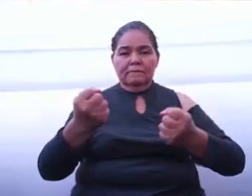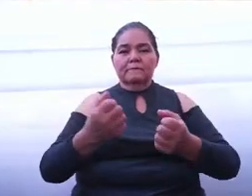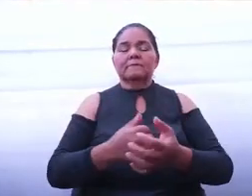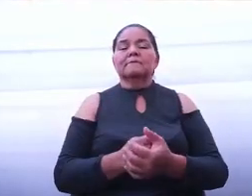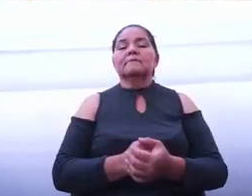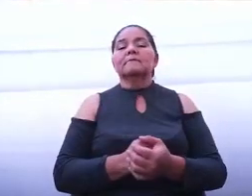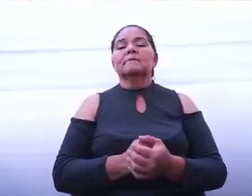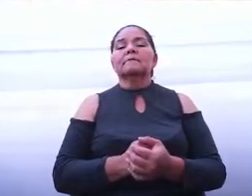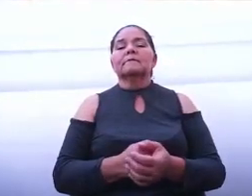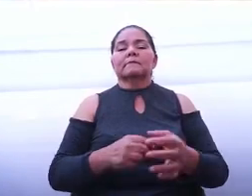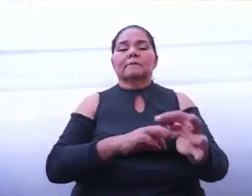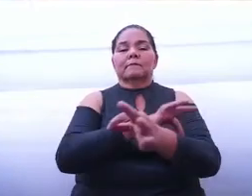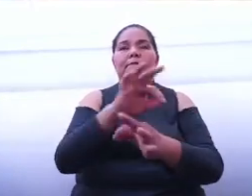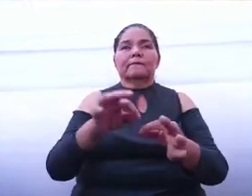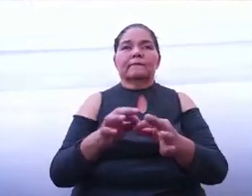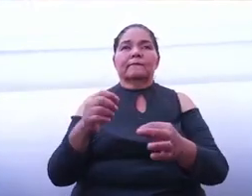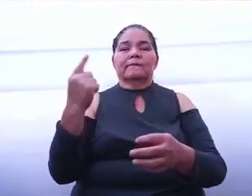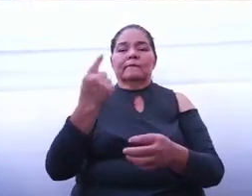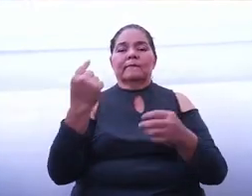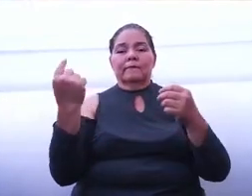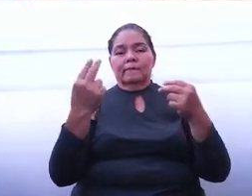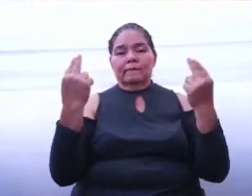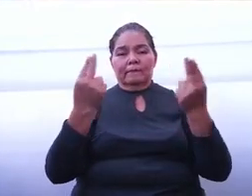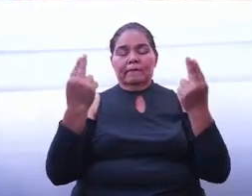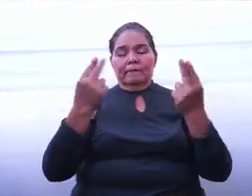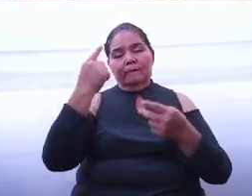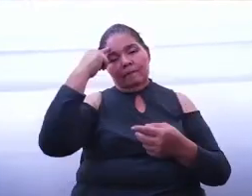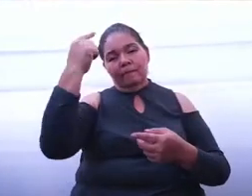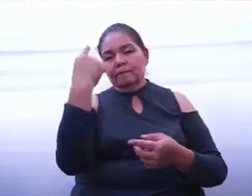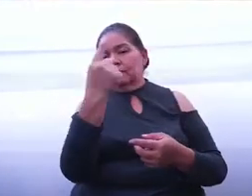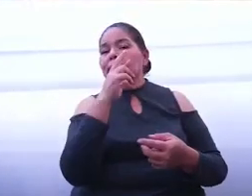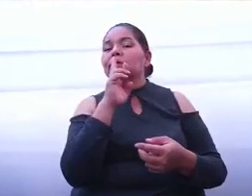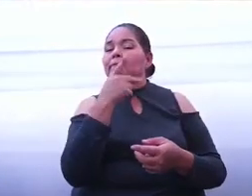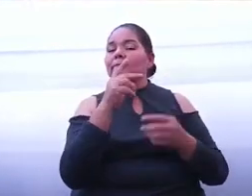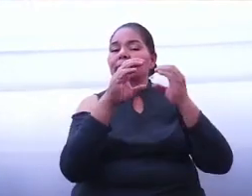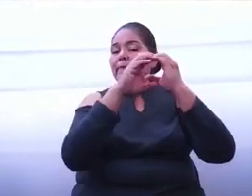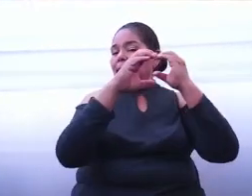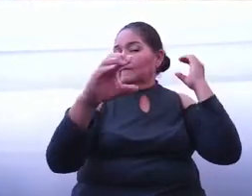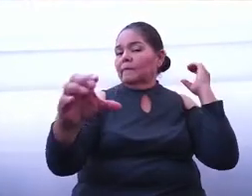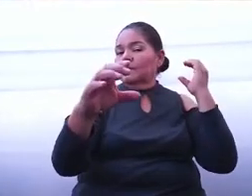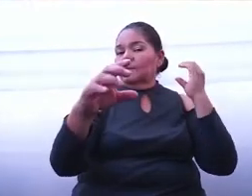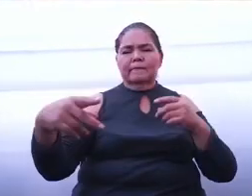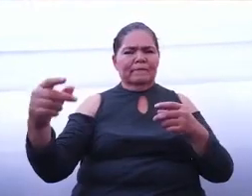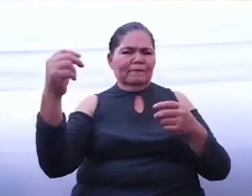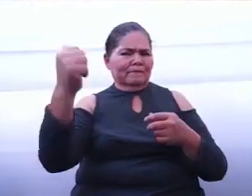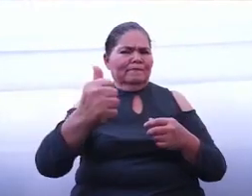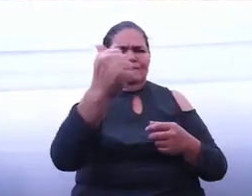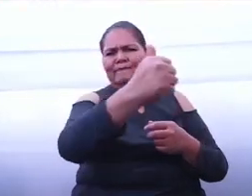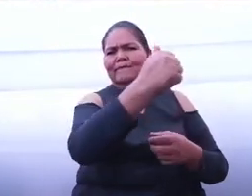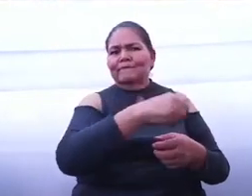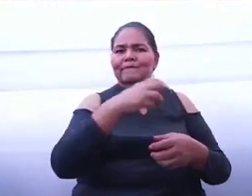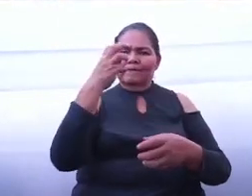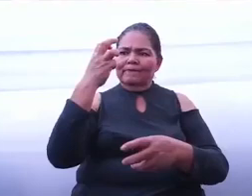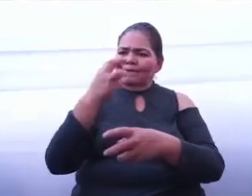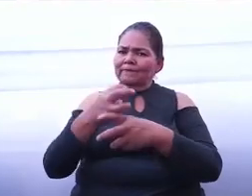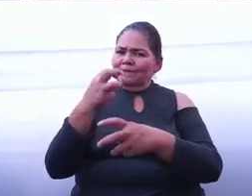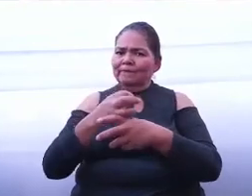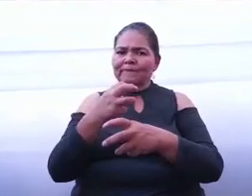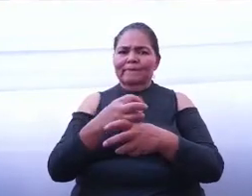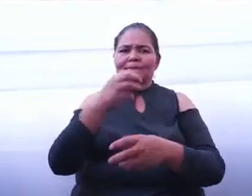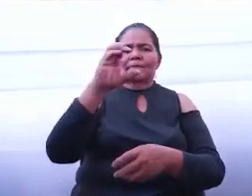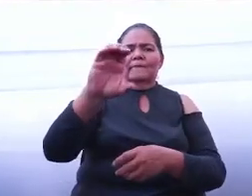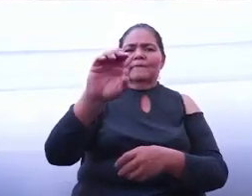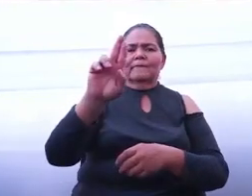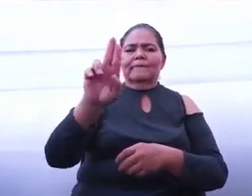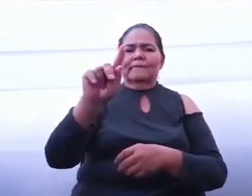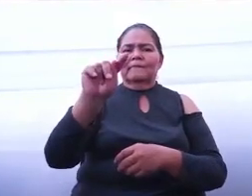requiere para un mejor transporte público. Tres, cultura, salud,